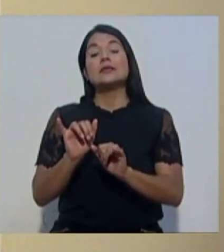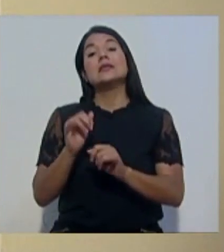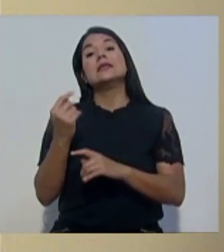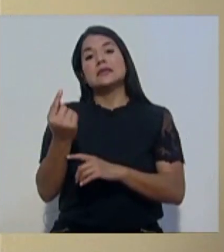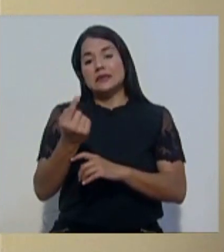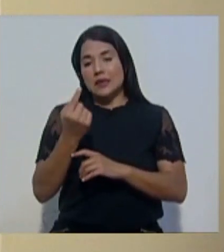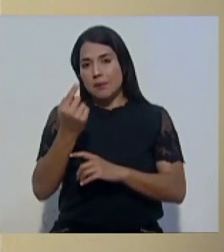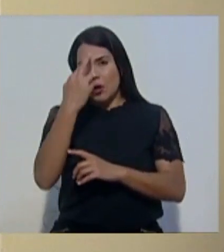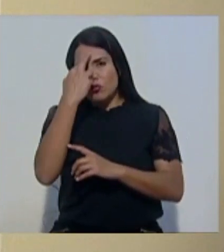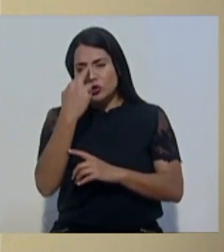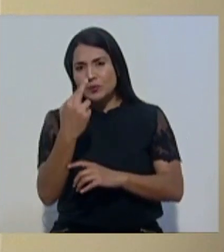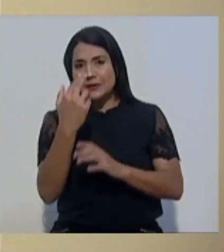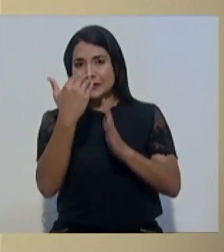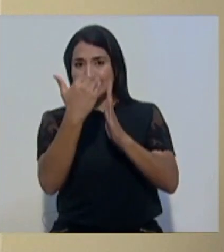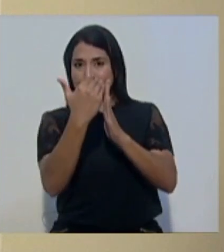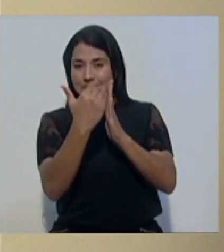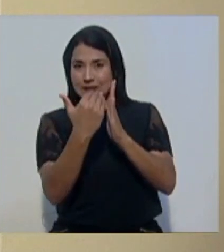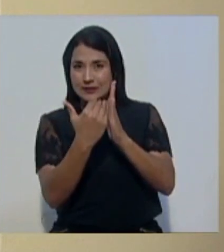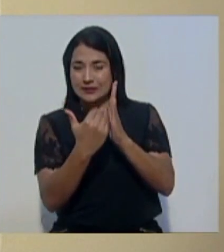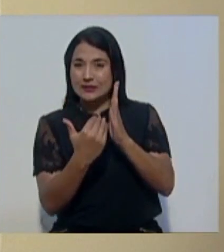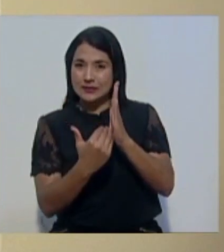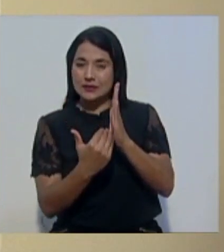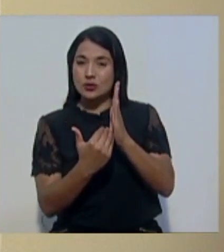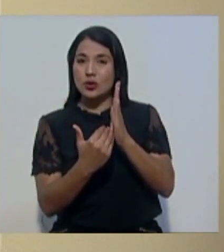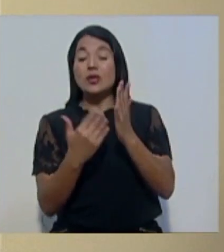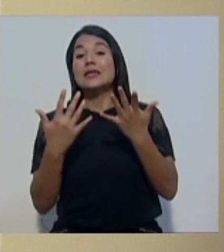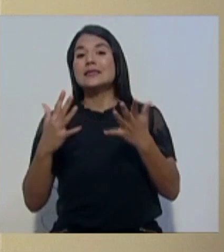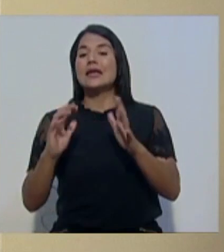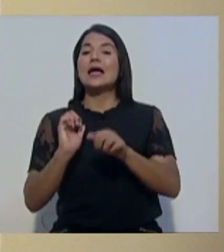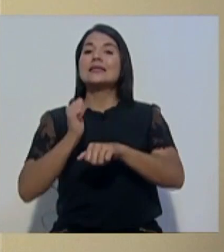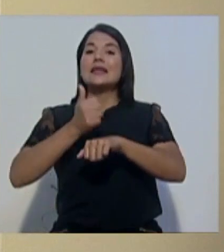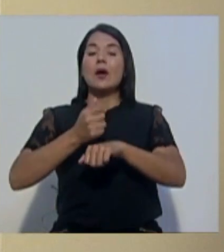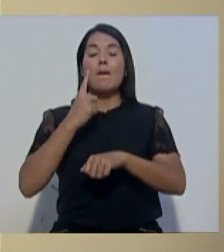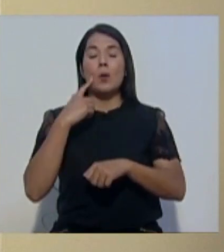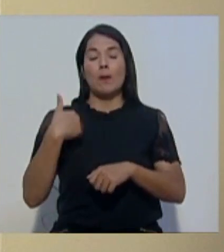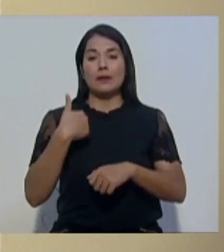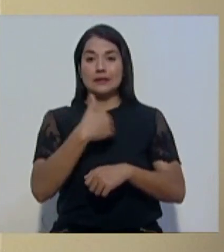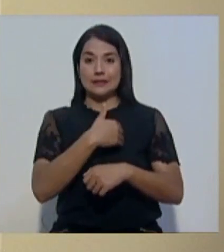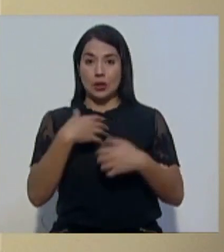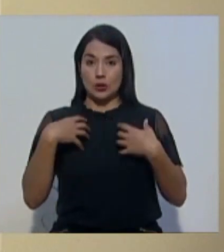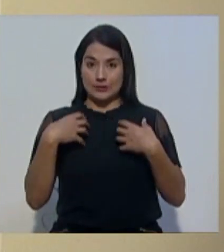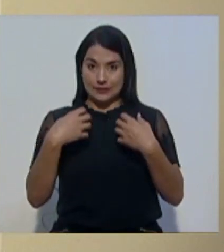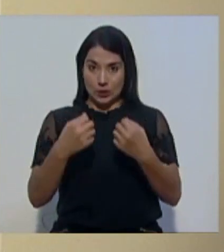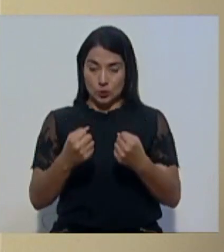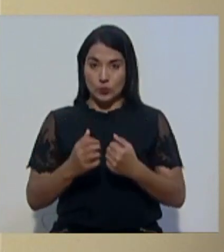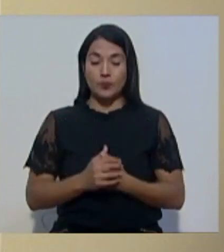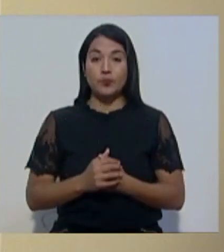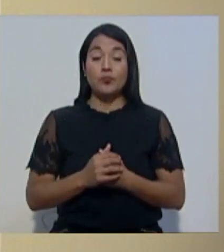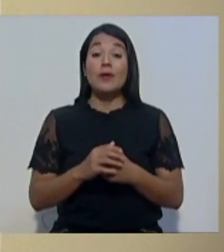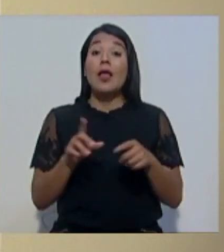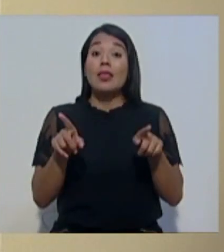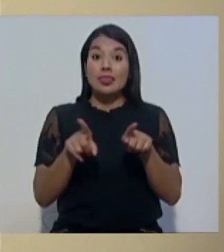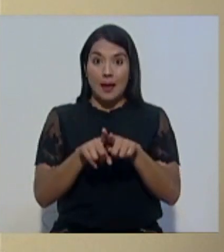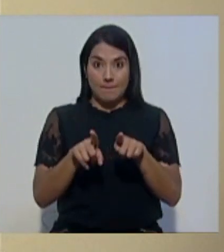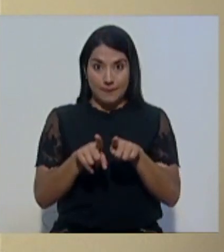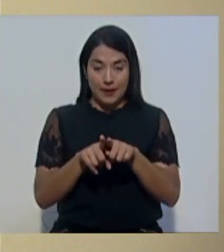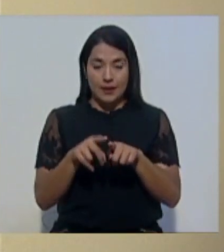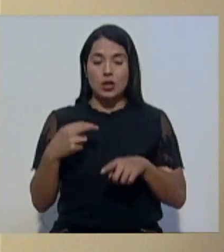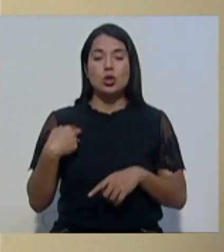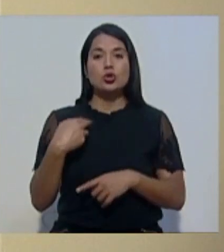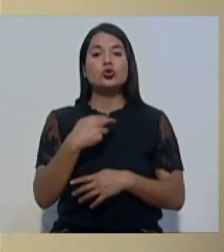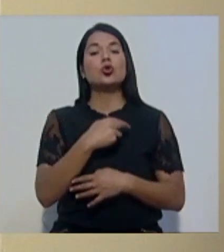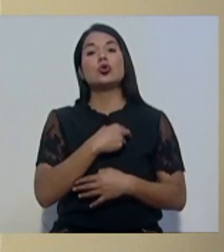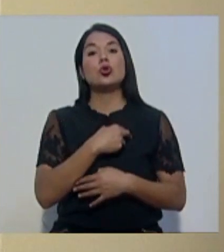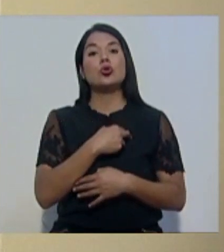las consideraciones o restricciones que ha establecido el Ministerio de Salud. A un lado de esto, tendremos